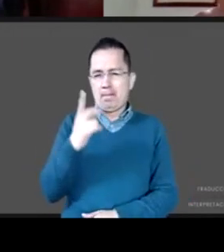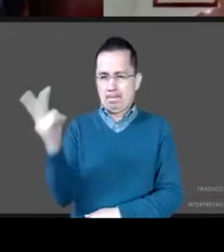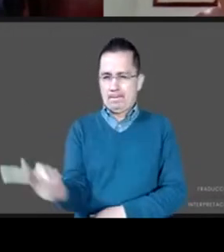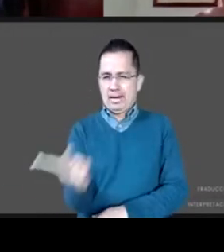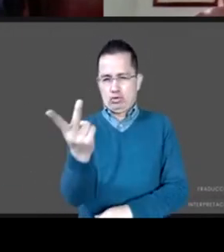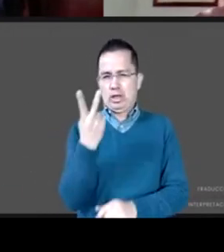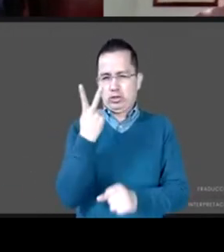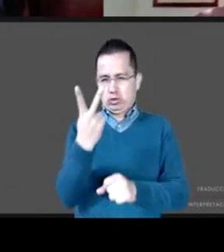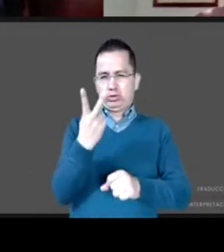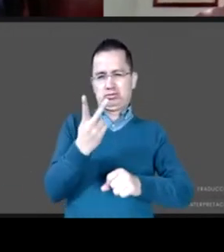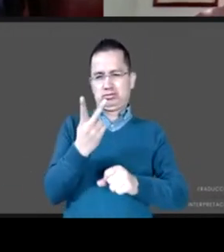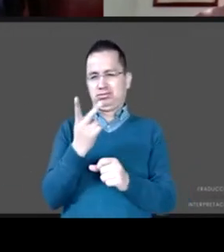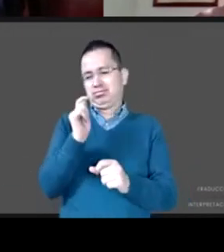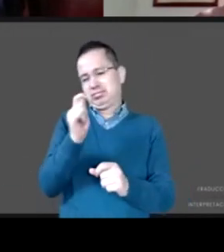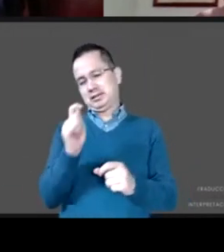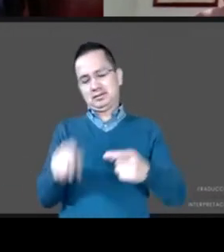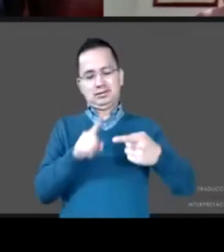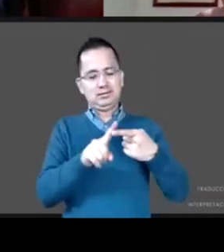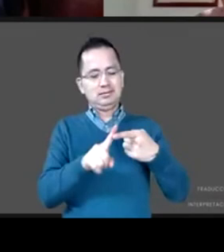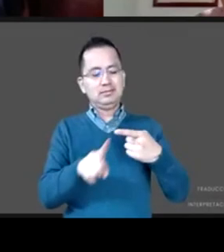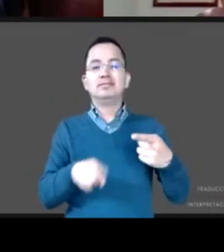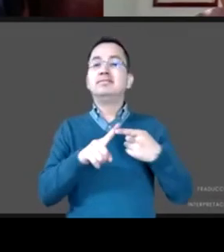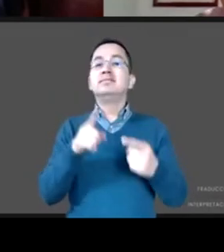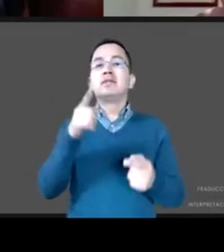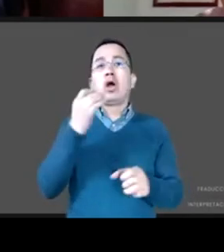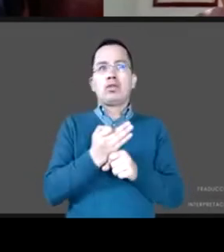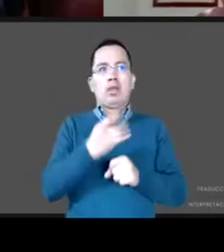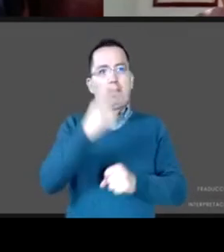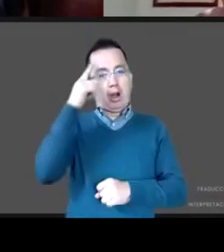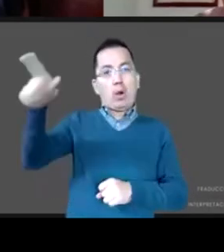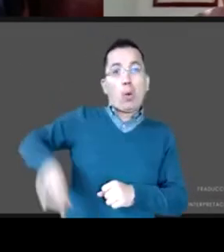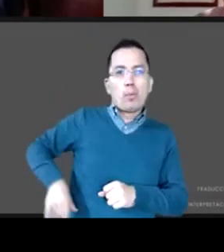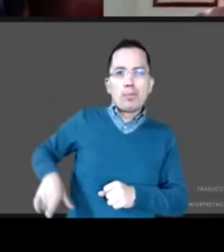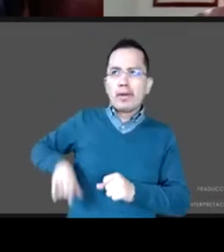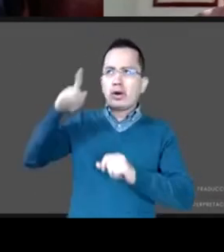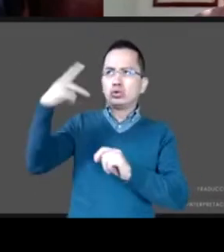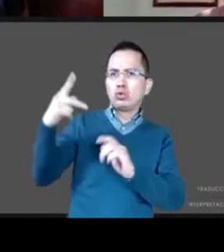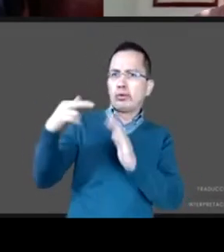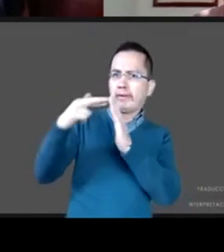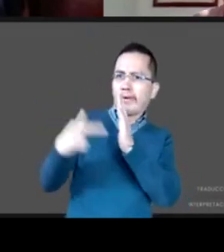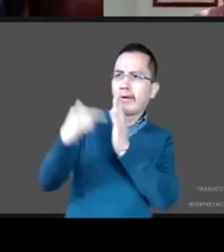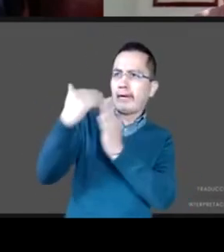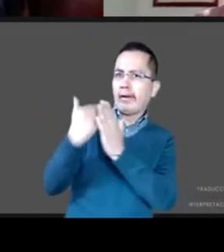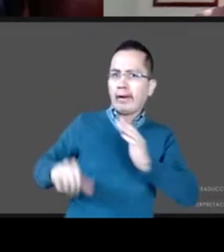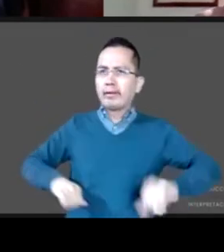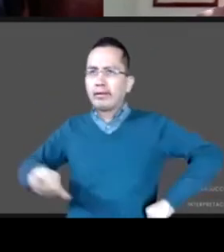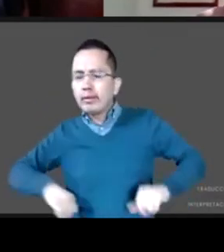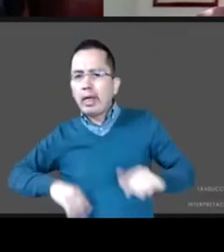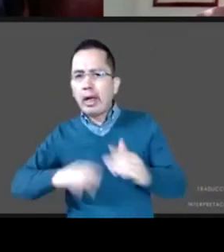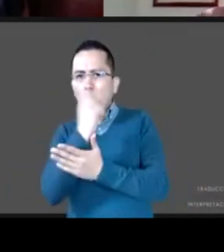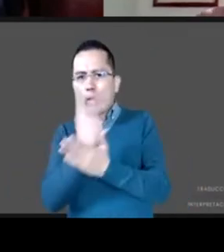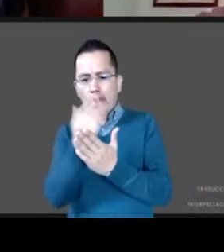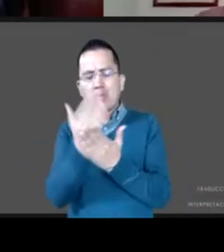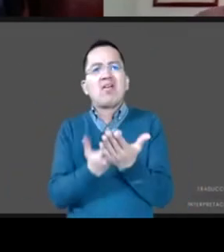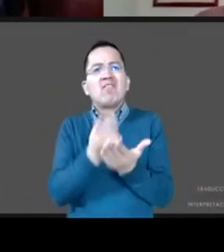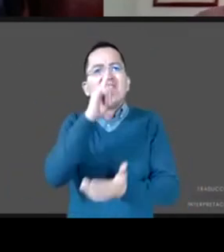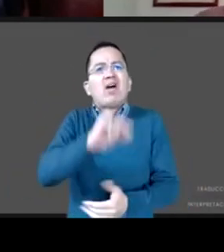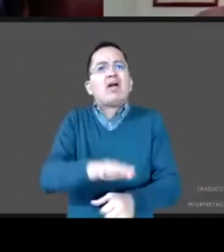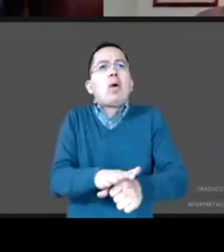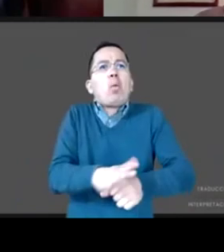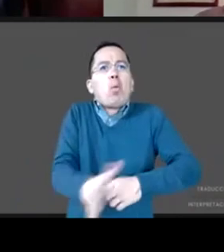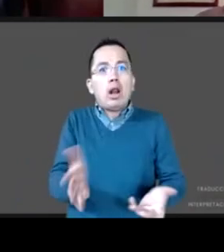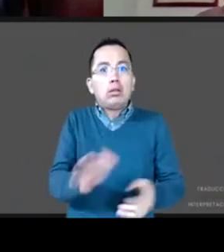tocando. La primera es, ¿qué está fallando? Las políticas públicas que el trabajo infantil, pues, exhibe los datos que se han